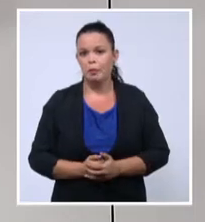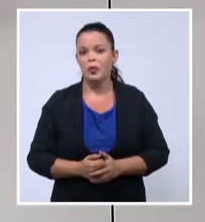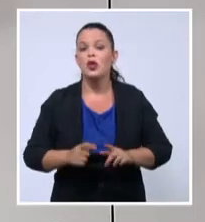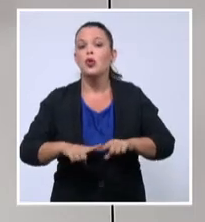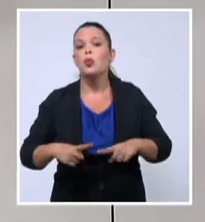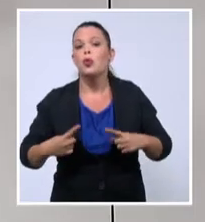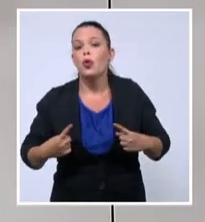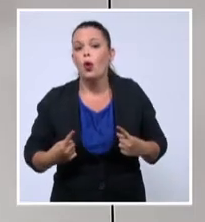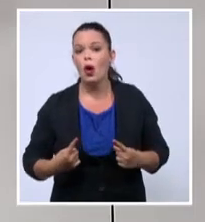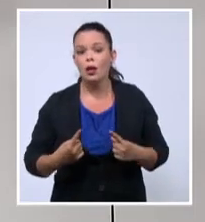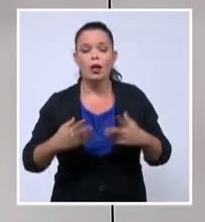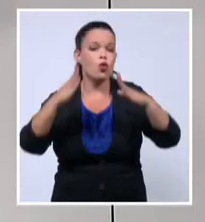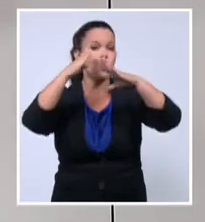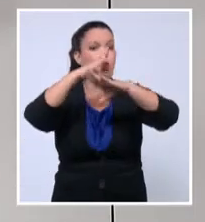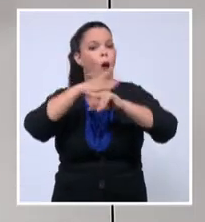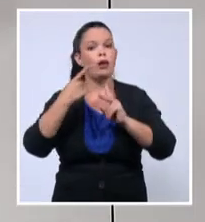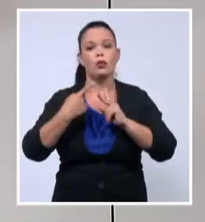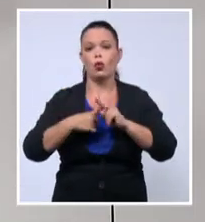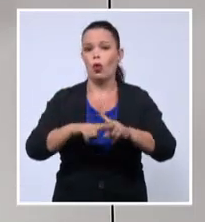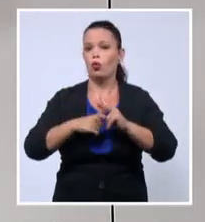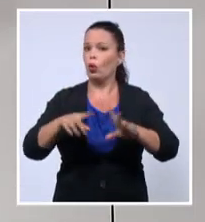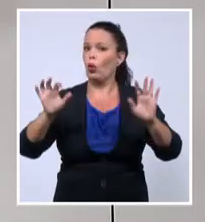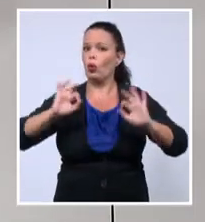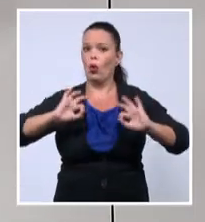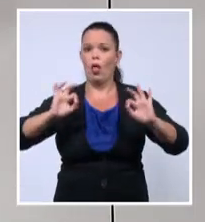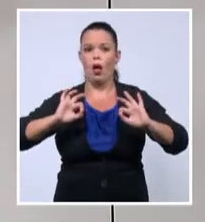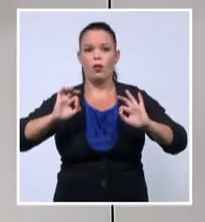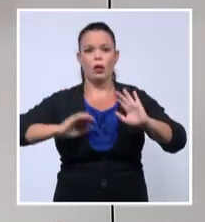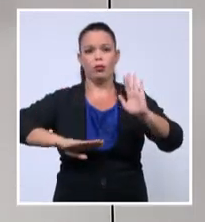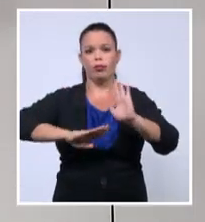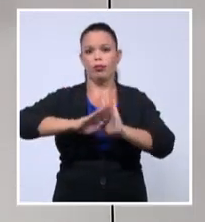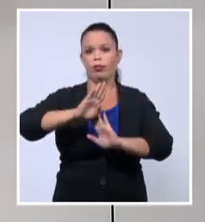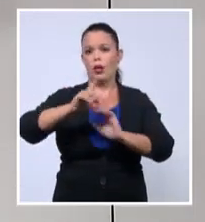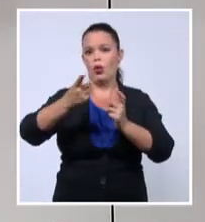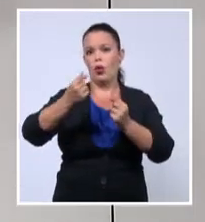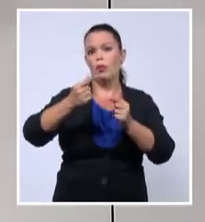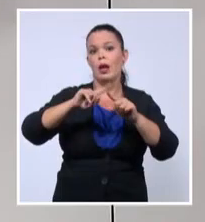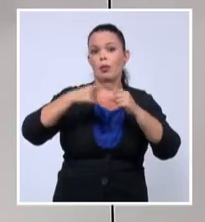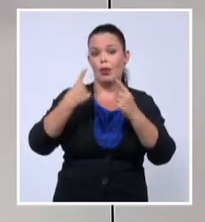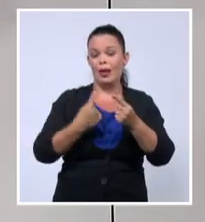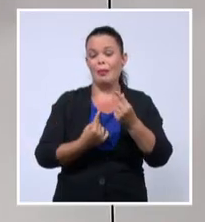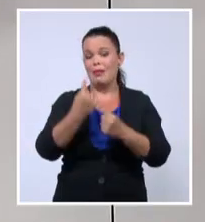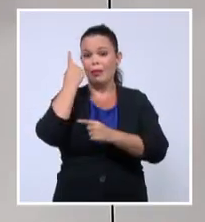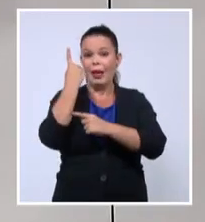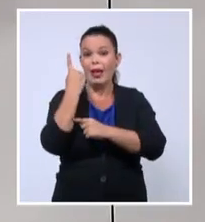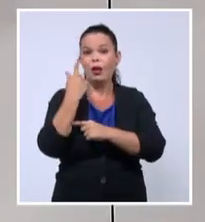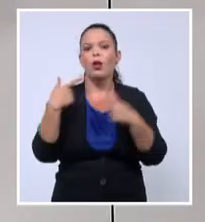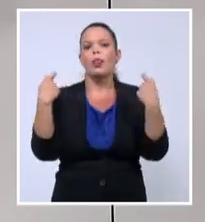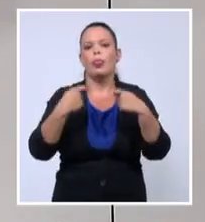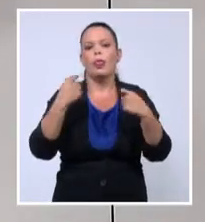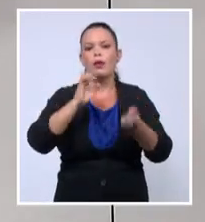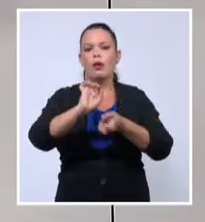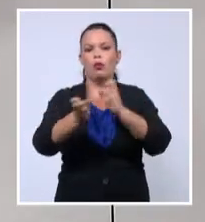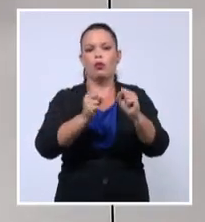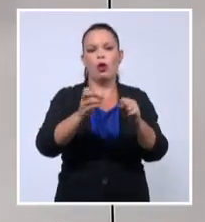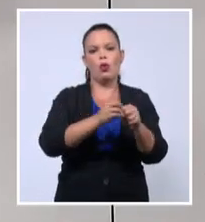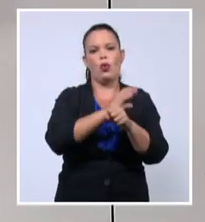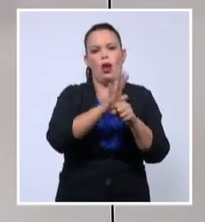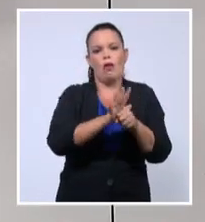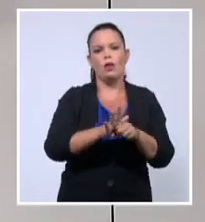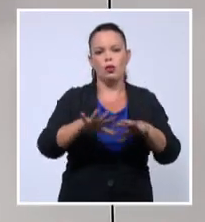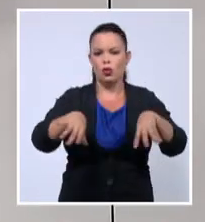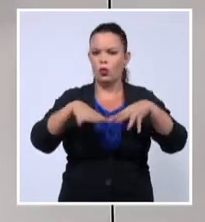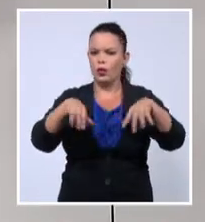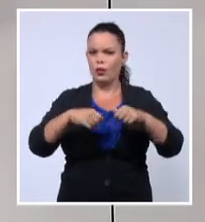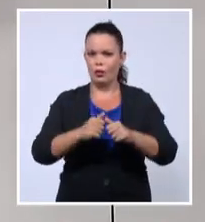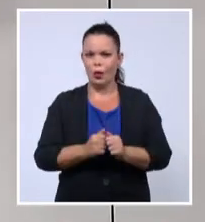solución para los problemas económicos del país si primero no se controla la pandemia, como tampoco habrá normalidad social